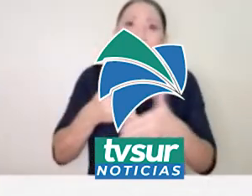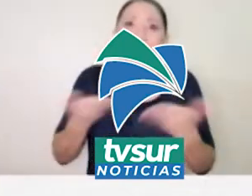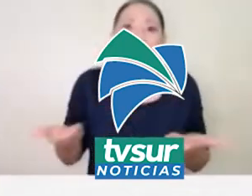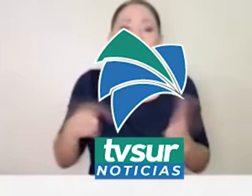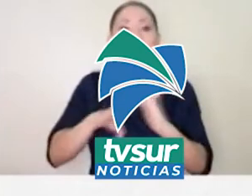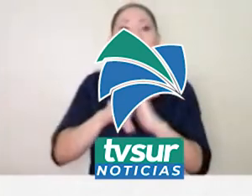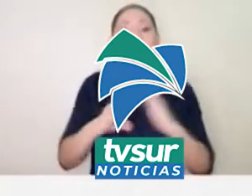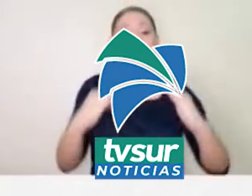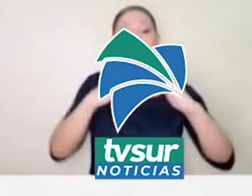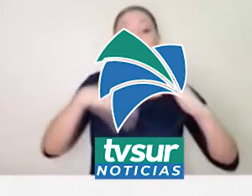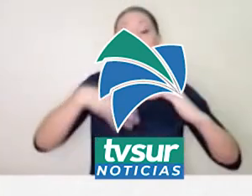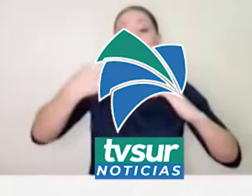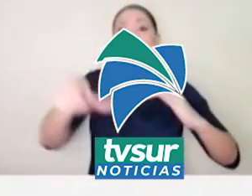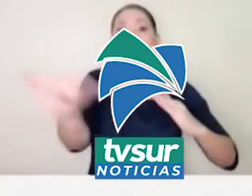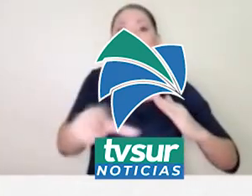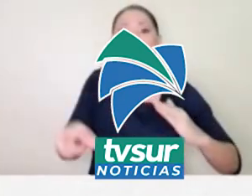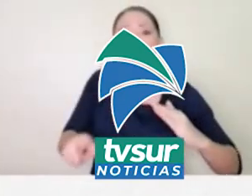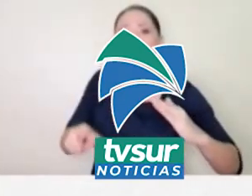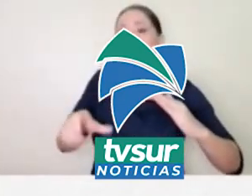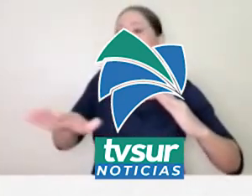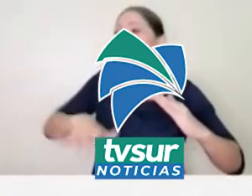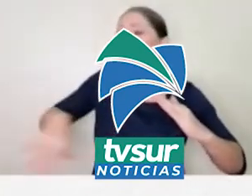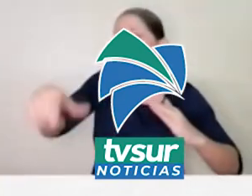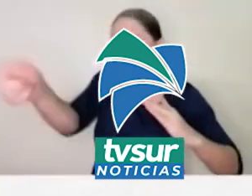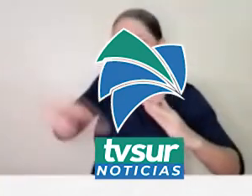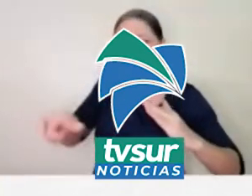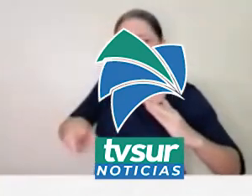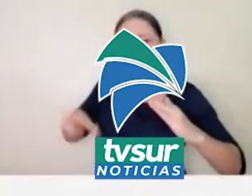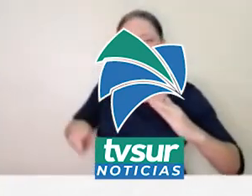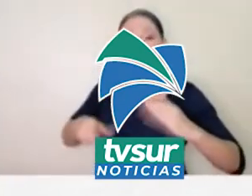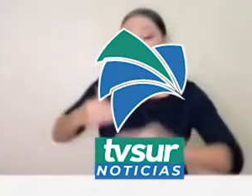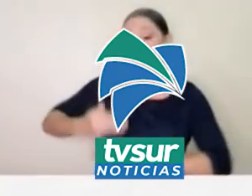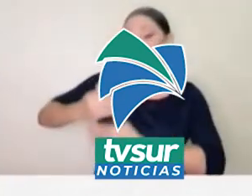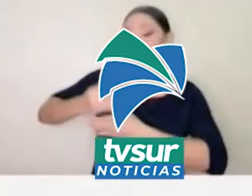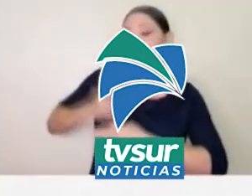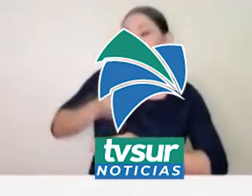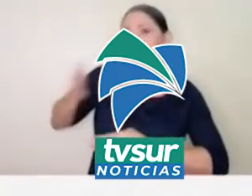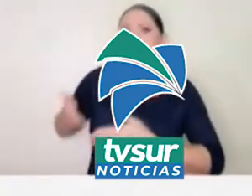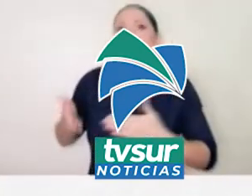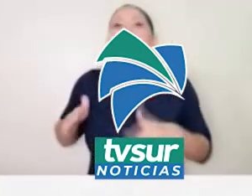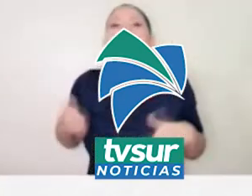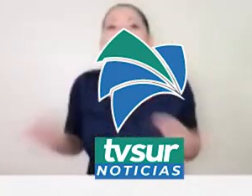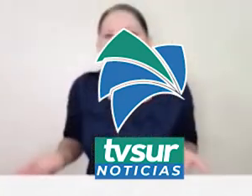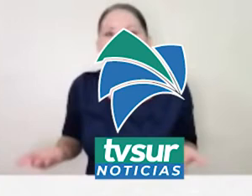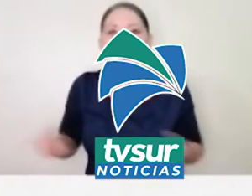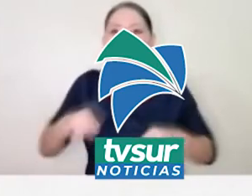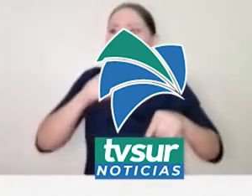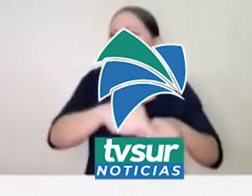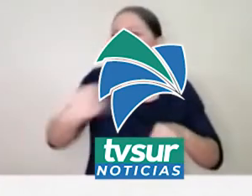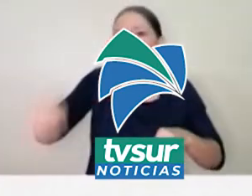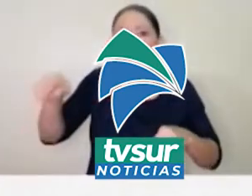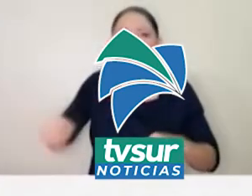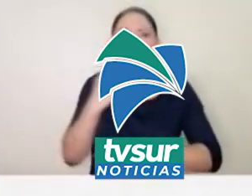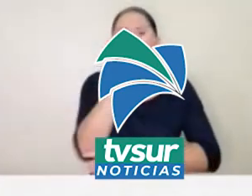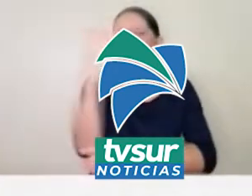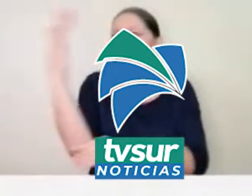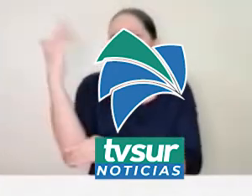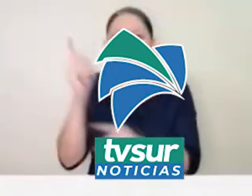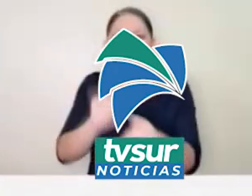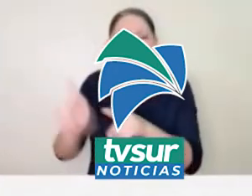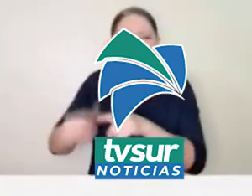la participación desde sus casas o trabajo y posteriormente responder sencillas preguntas con los datos de las personas y animales evacuados.